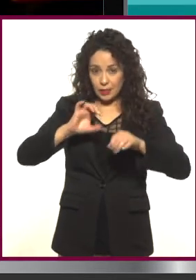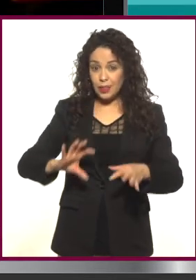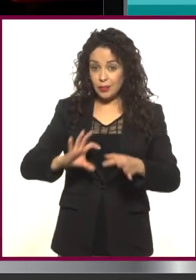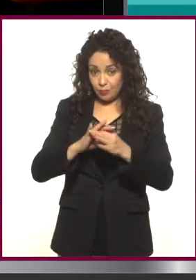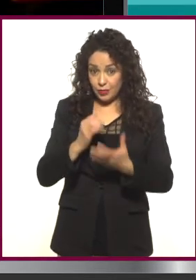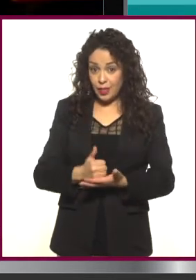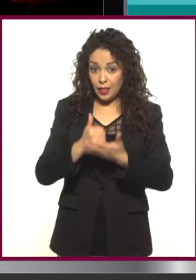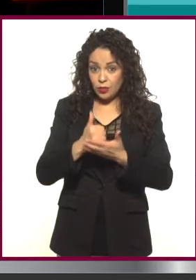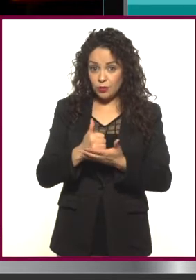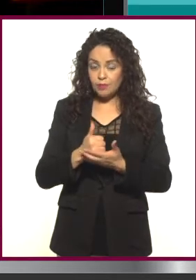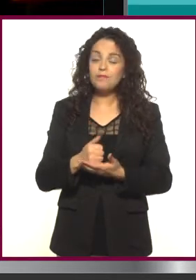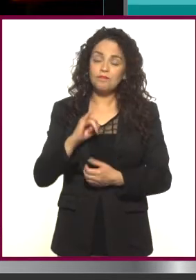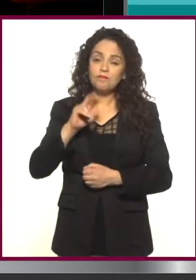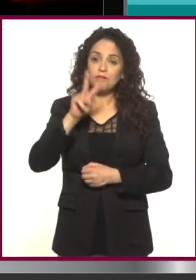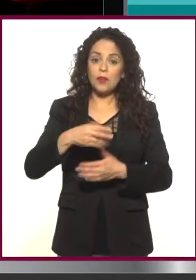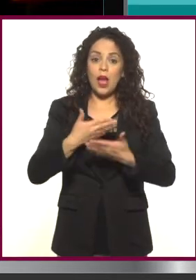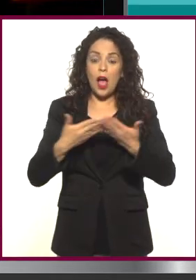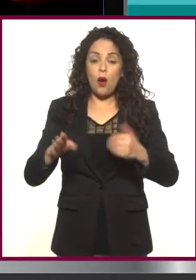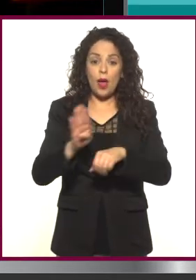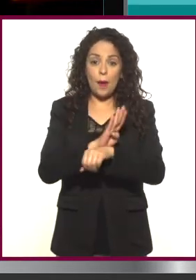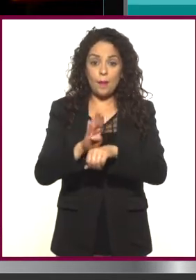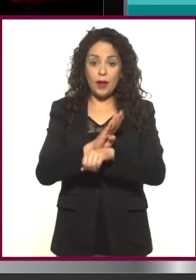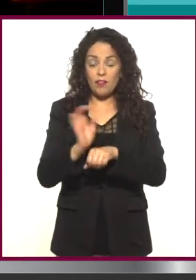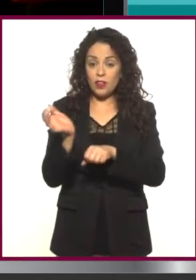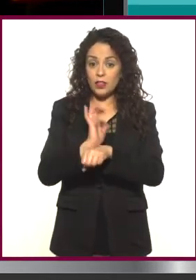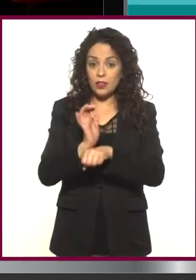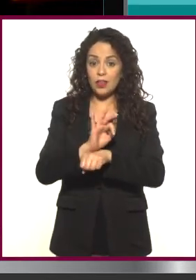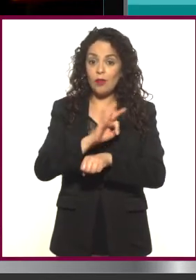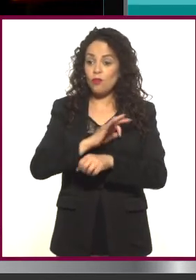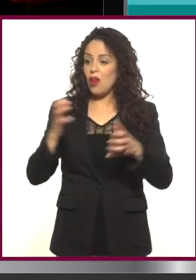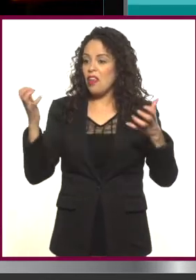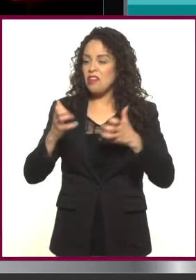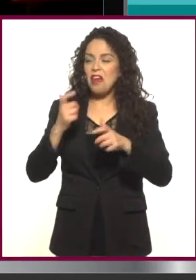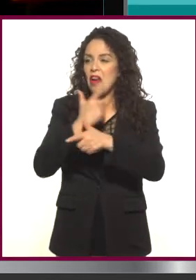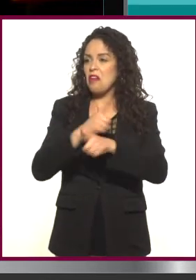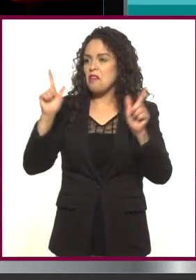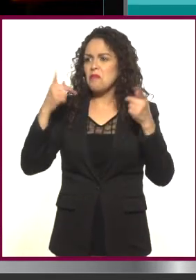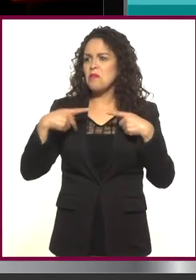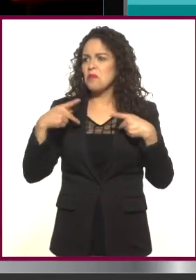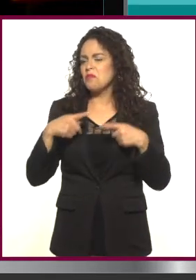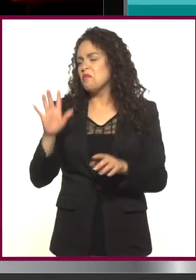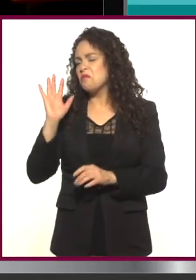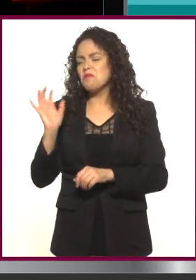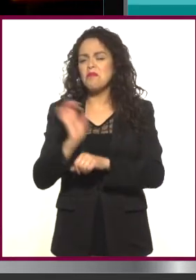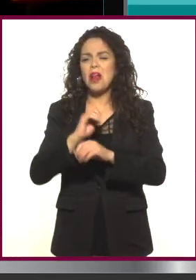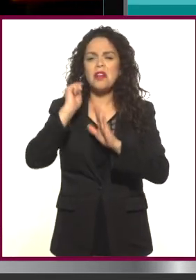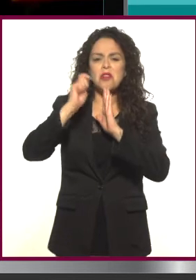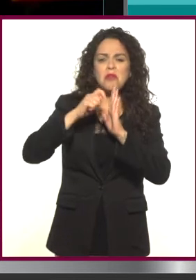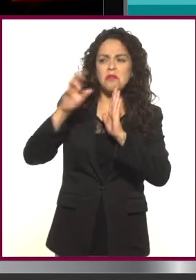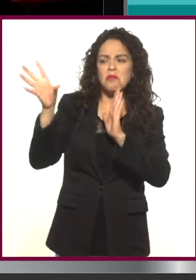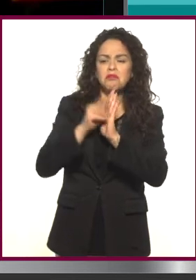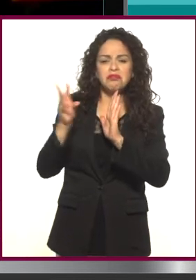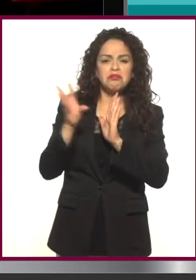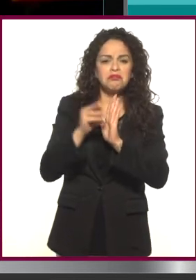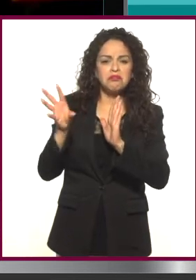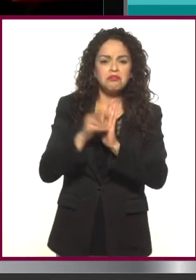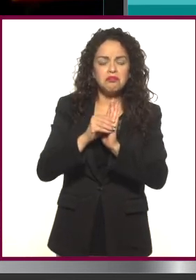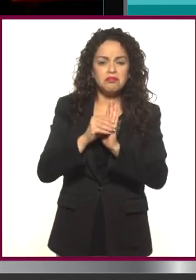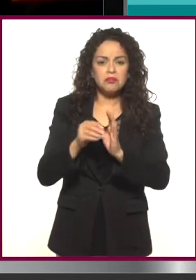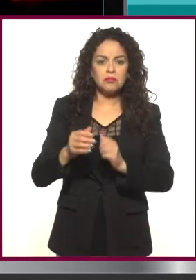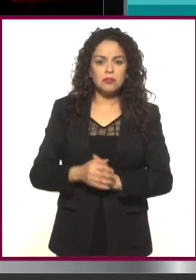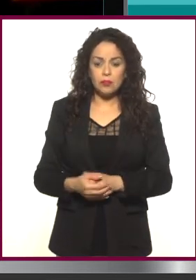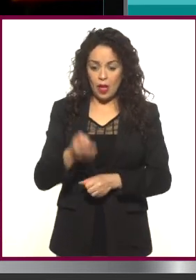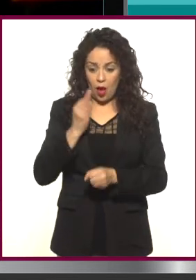tecnología digital que tenemos hoy en día en el cine es que todo el mundo puede hacer una película. O sea, esta camarita con la que me estoy grabando